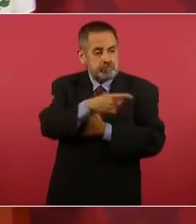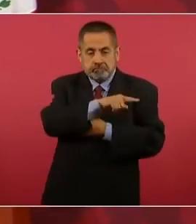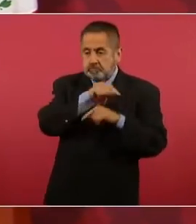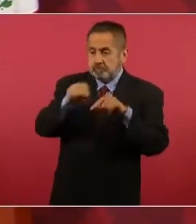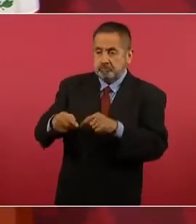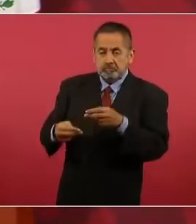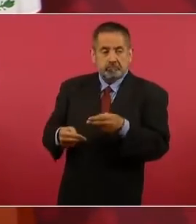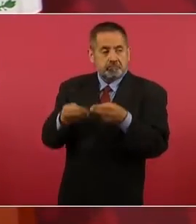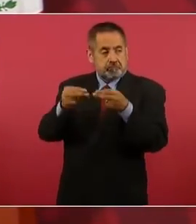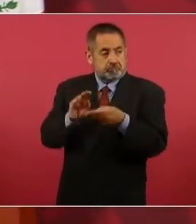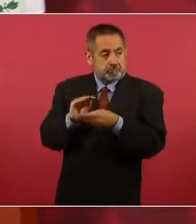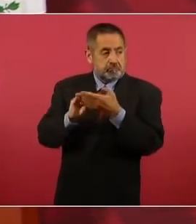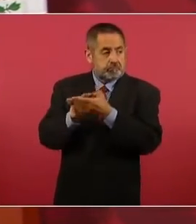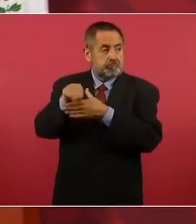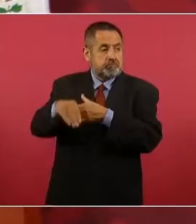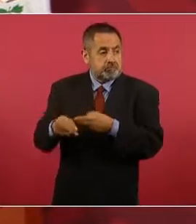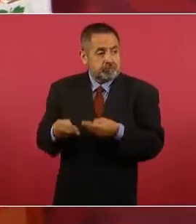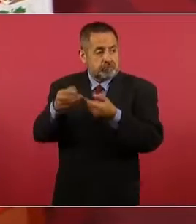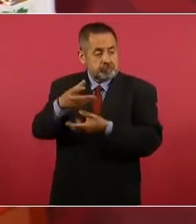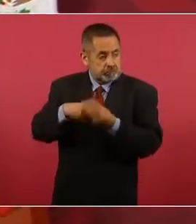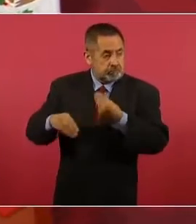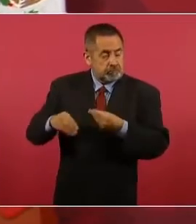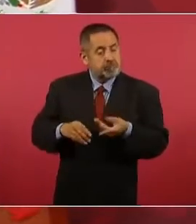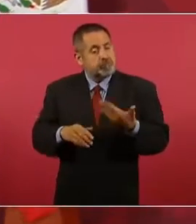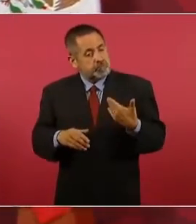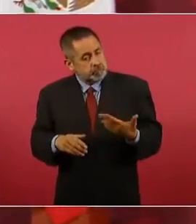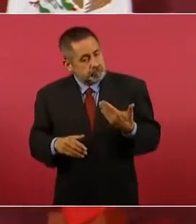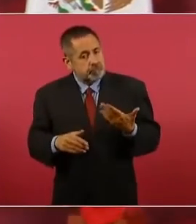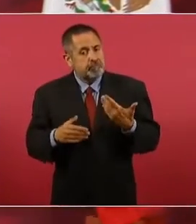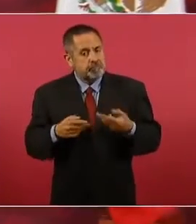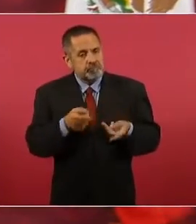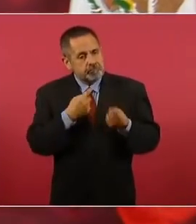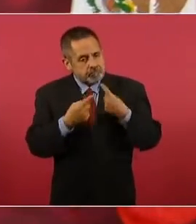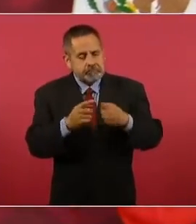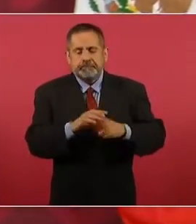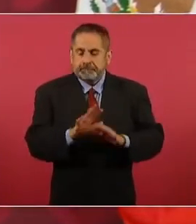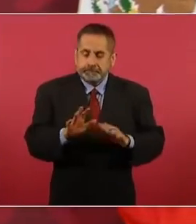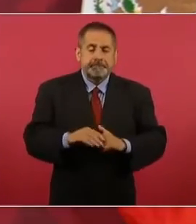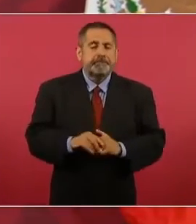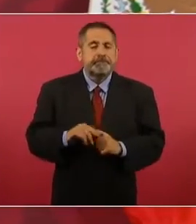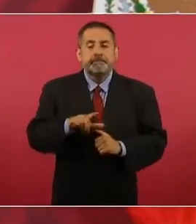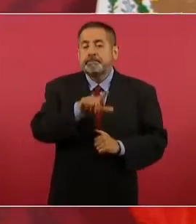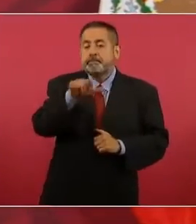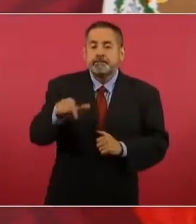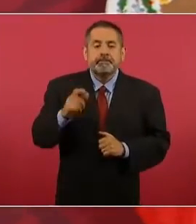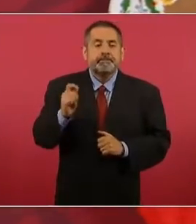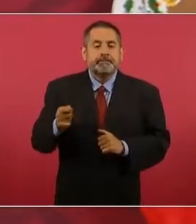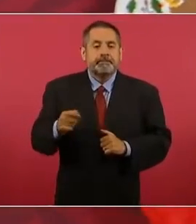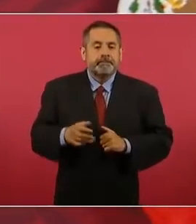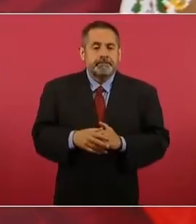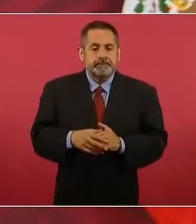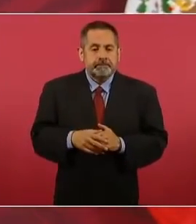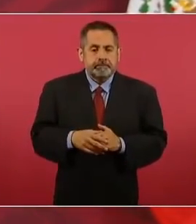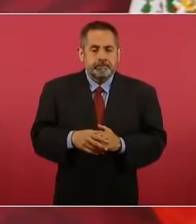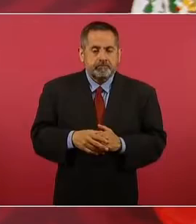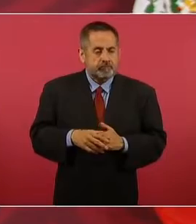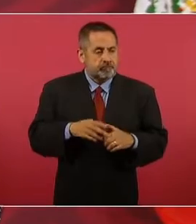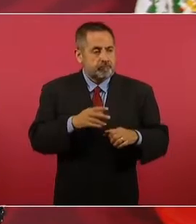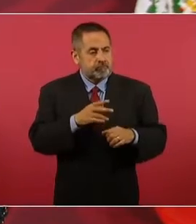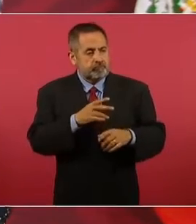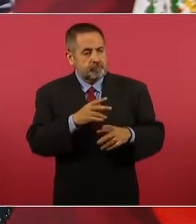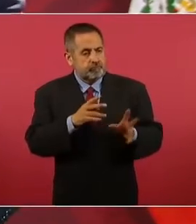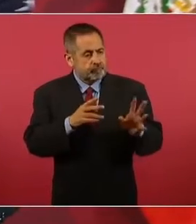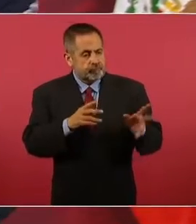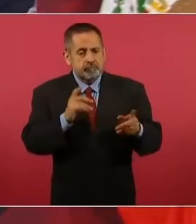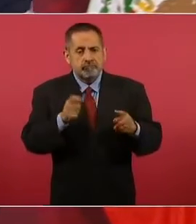Y luego recibimos esta invitación